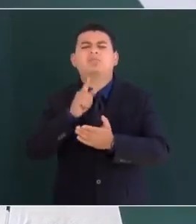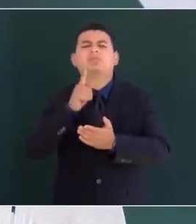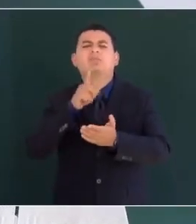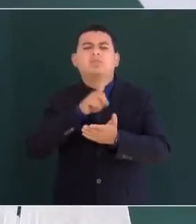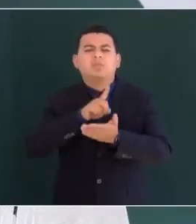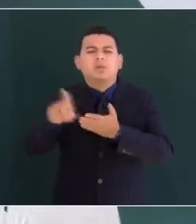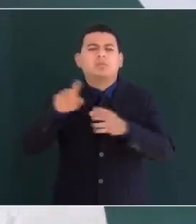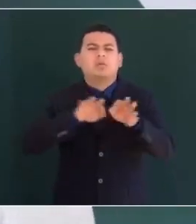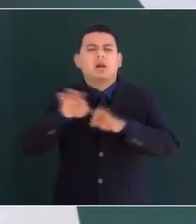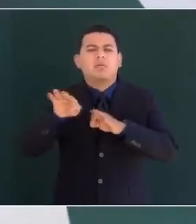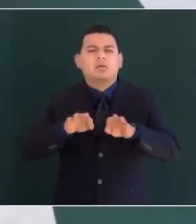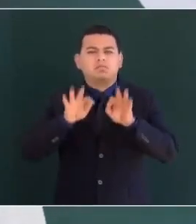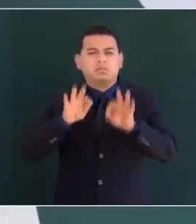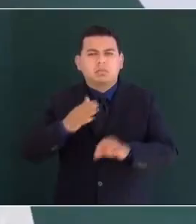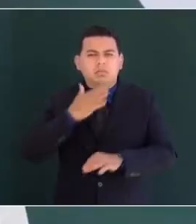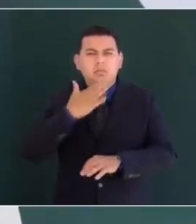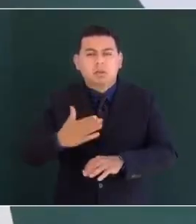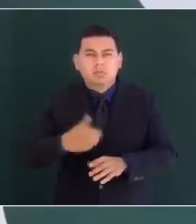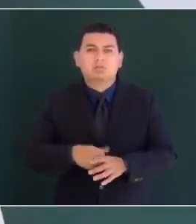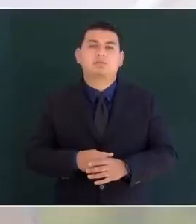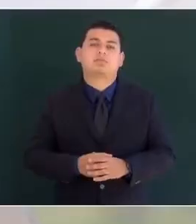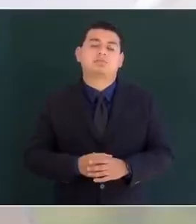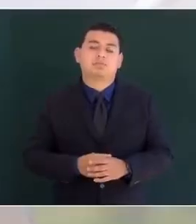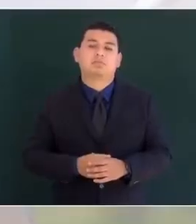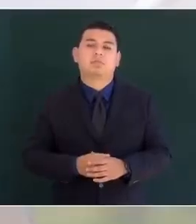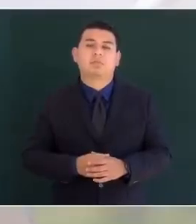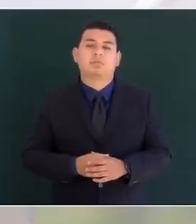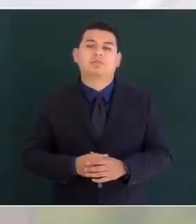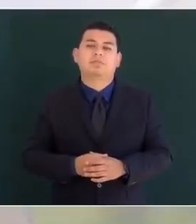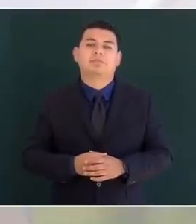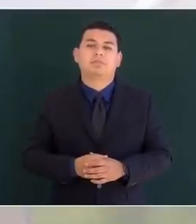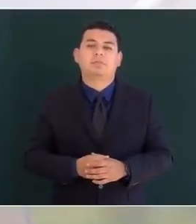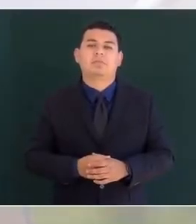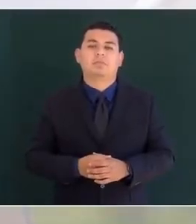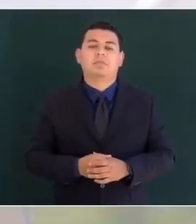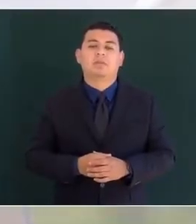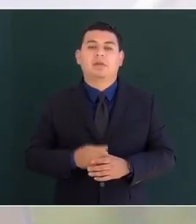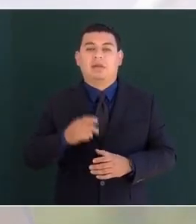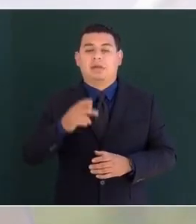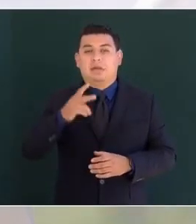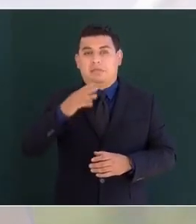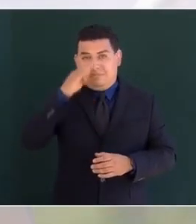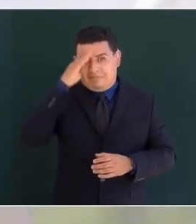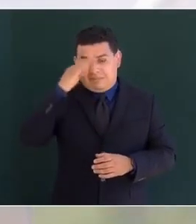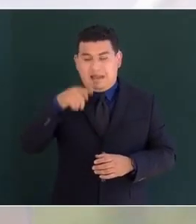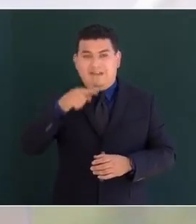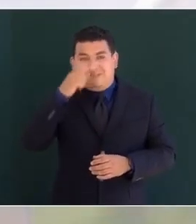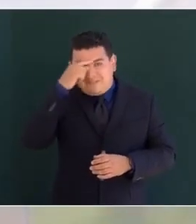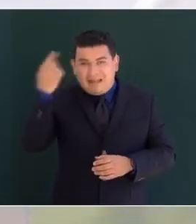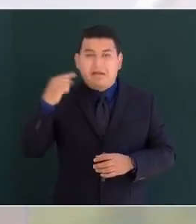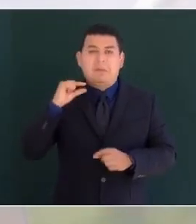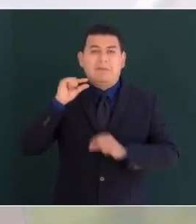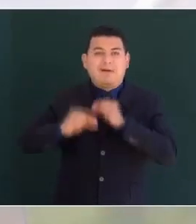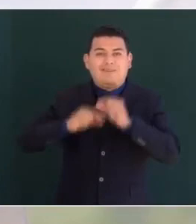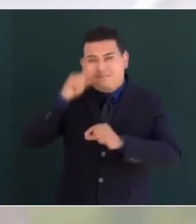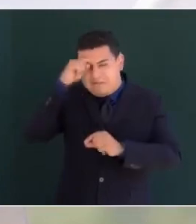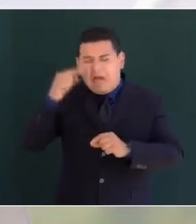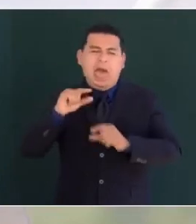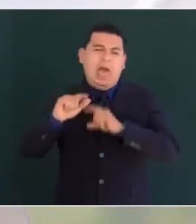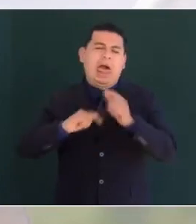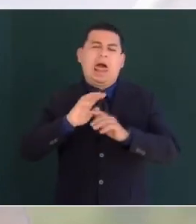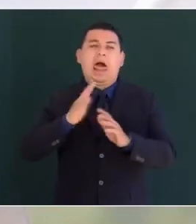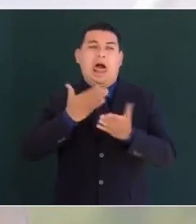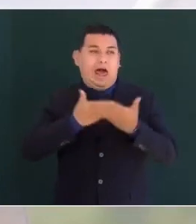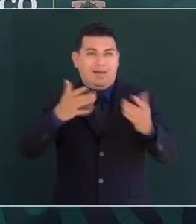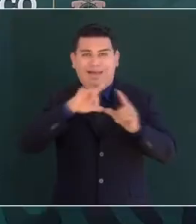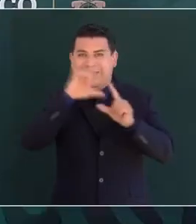de modo que no fueron nada fáciles los primeros pasos de la nueva república